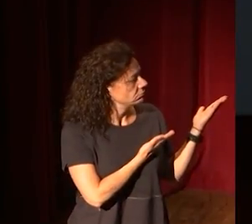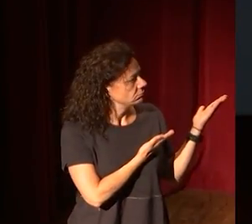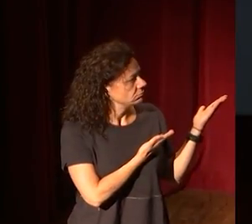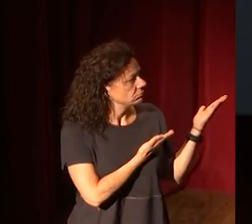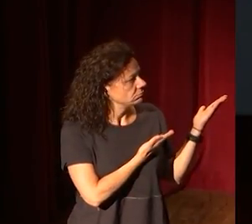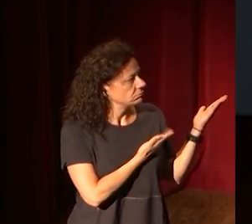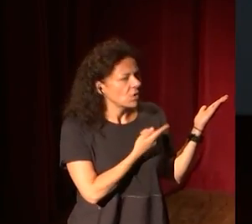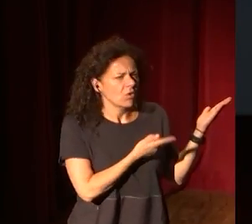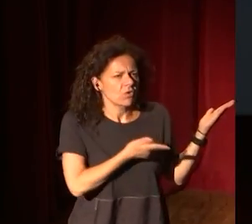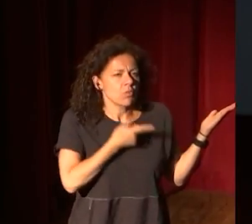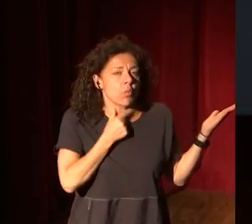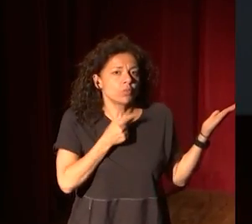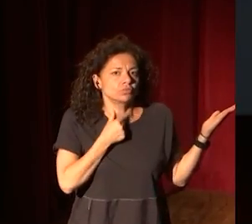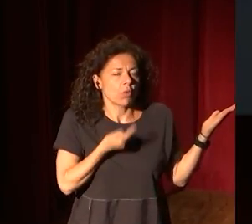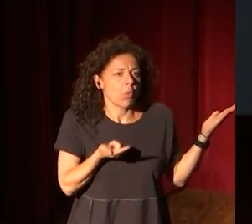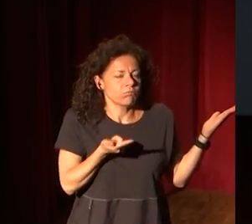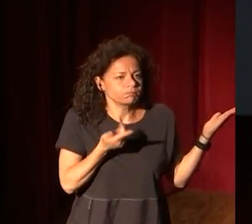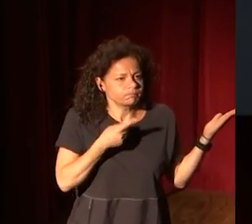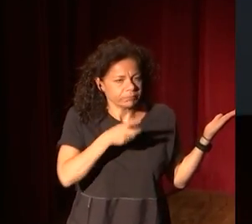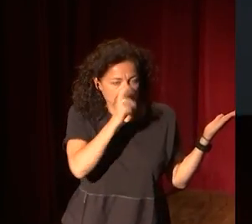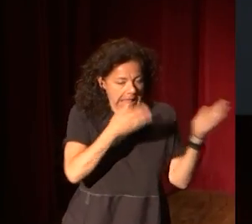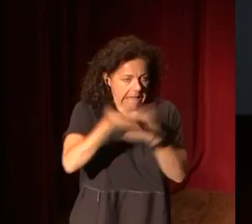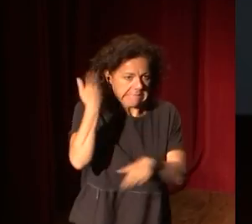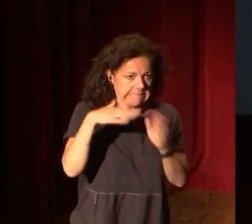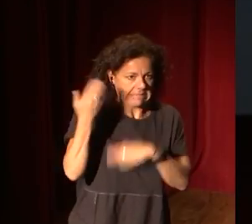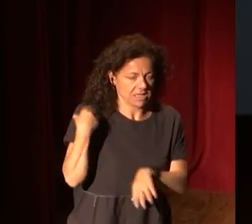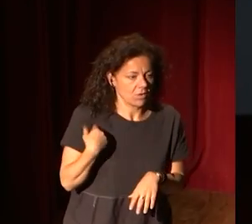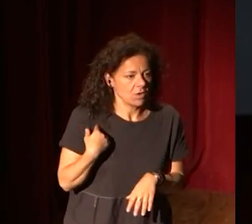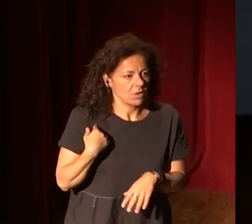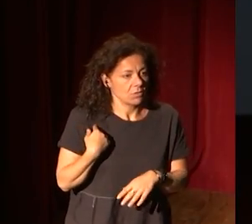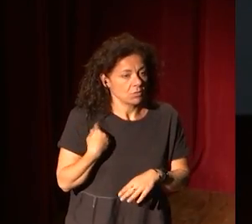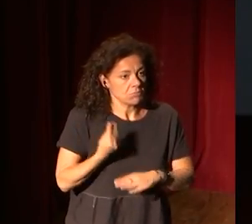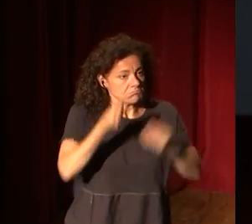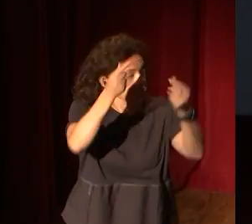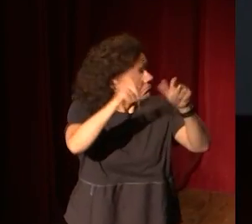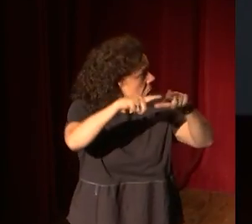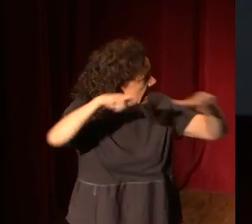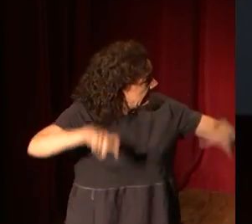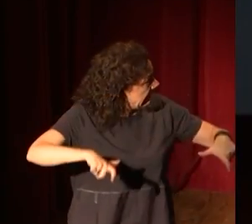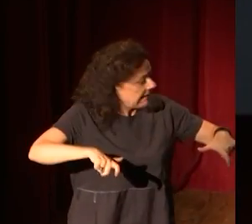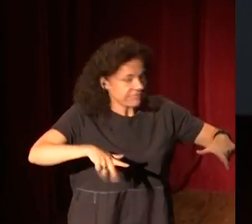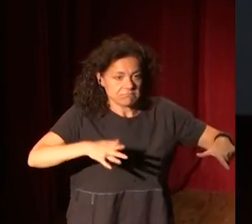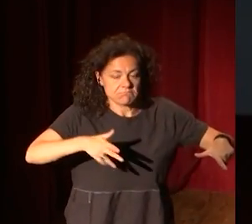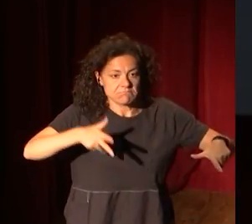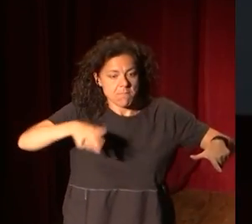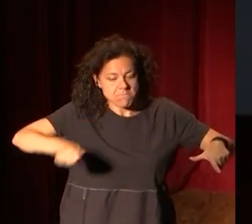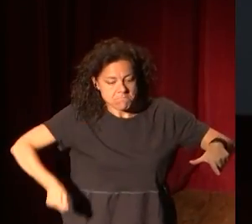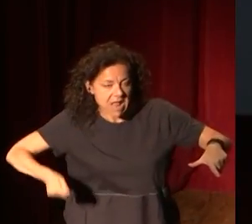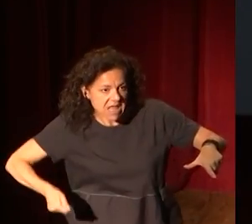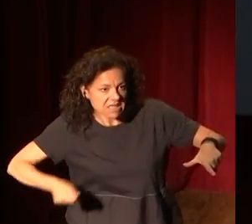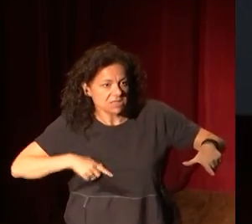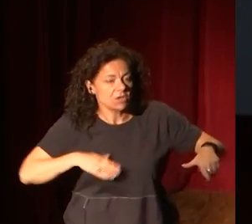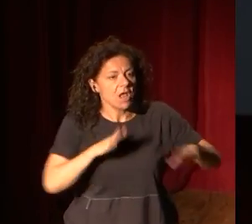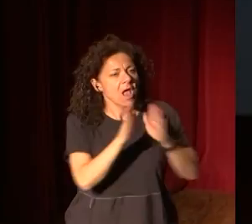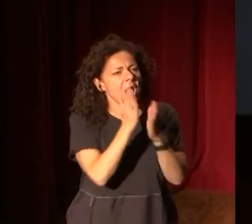Con este gusto a lo antiguo. Con este, un caballete, unas maletas, unos libros bien